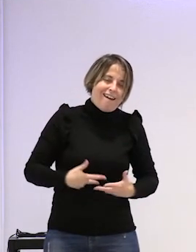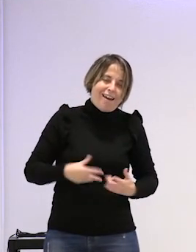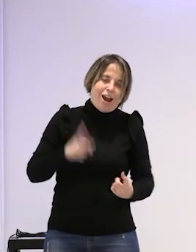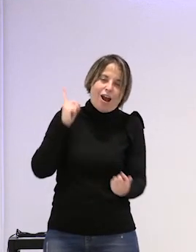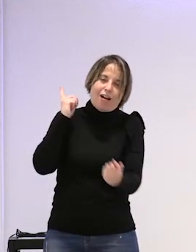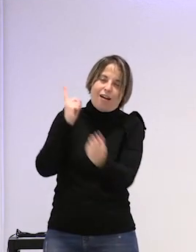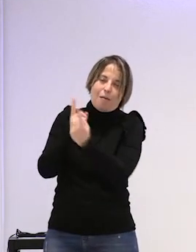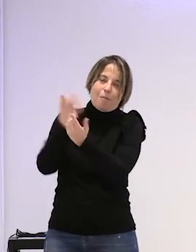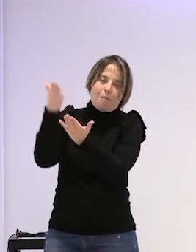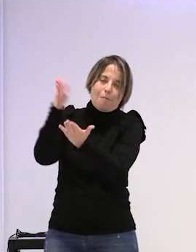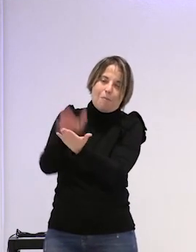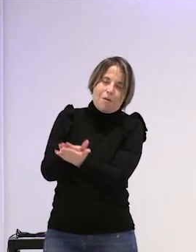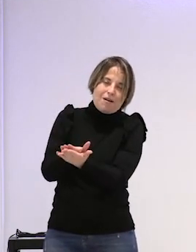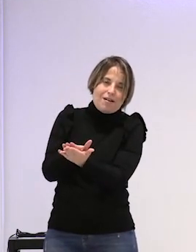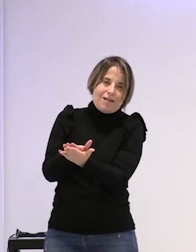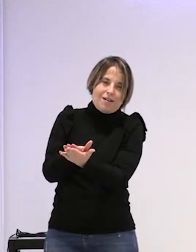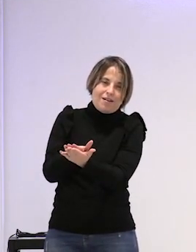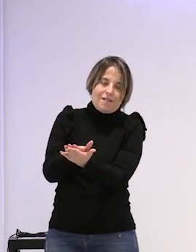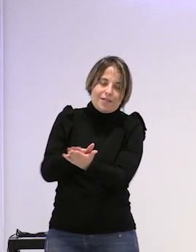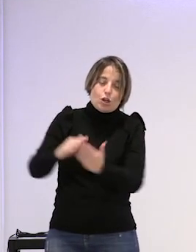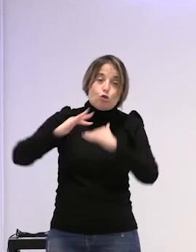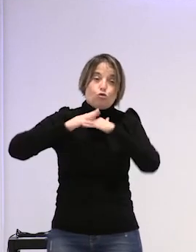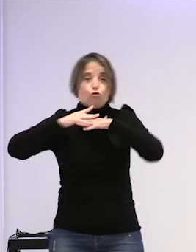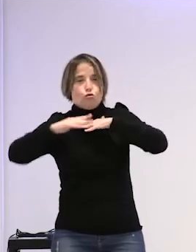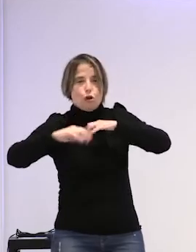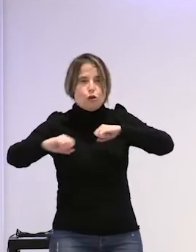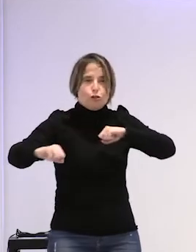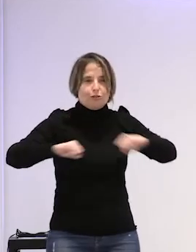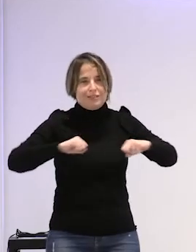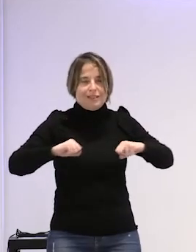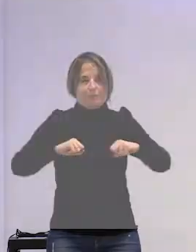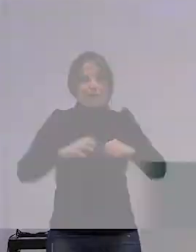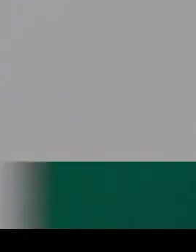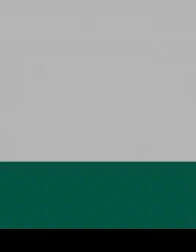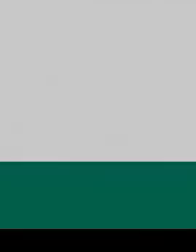cadáver y tiembla el suelo y es que